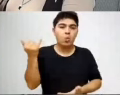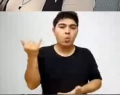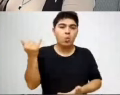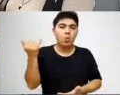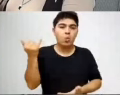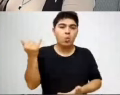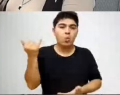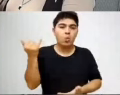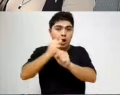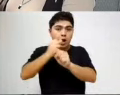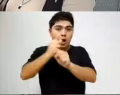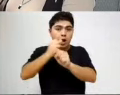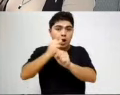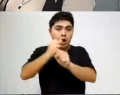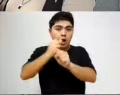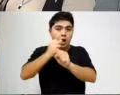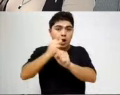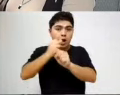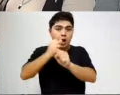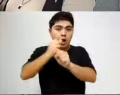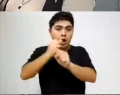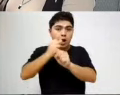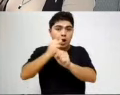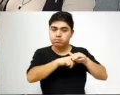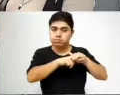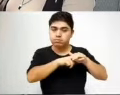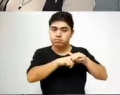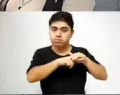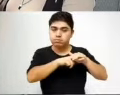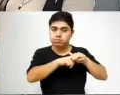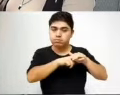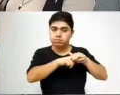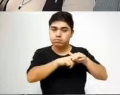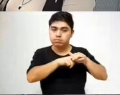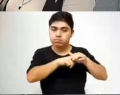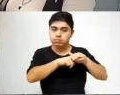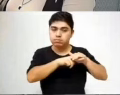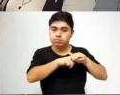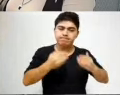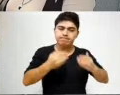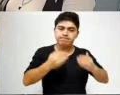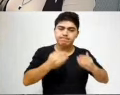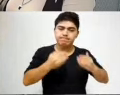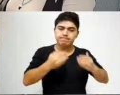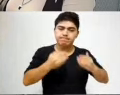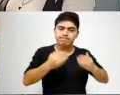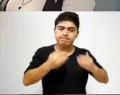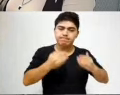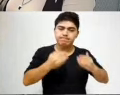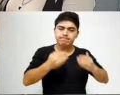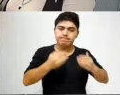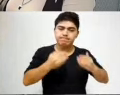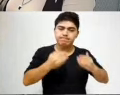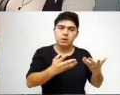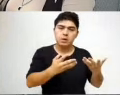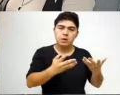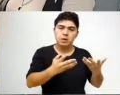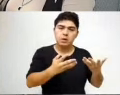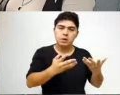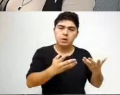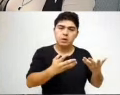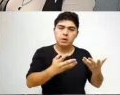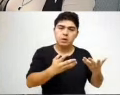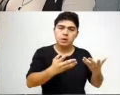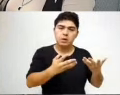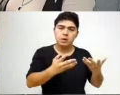internado. Y quiero agradecer a todas las intenciones que tenían hacia mi persona.